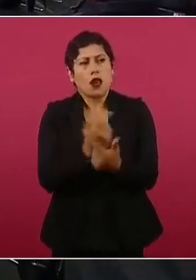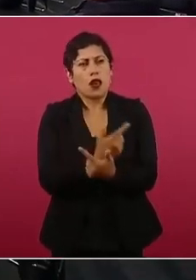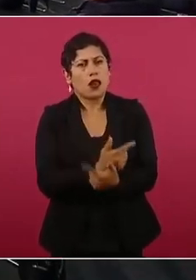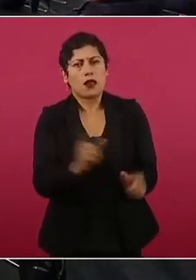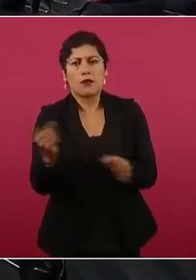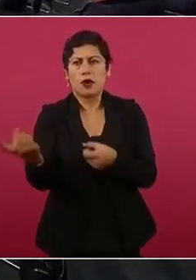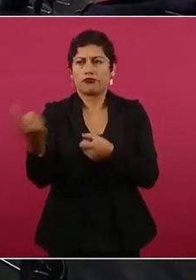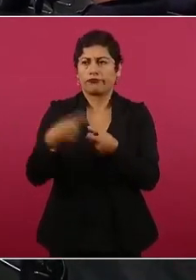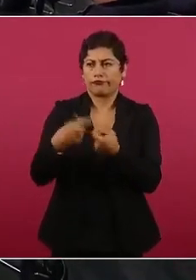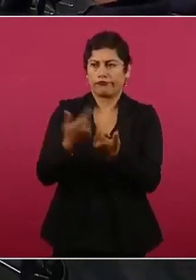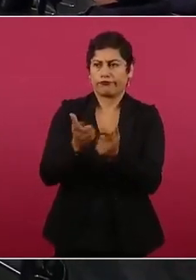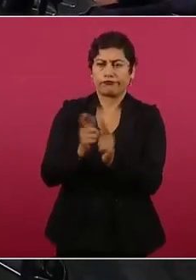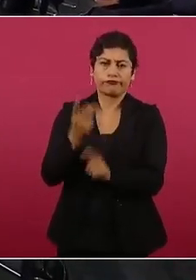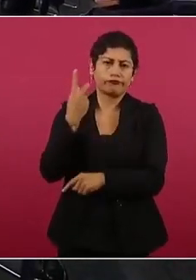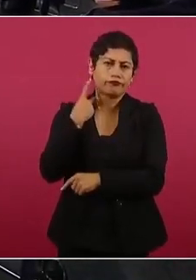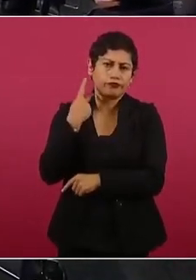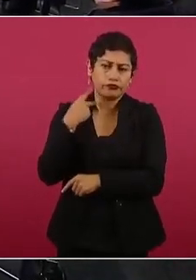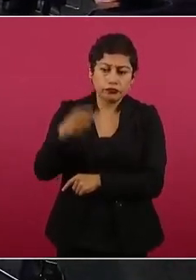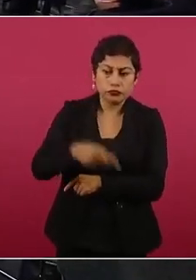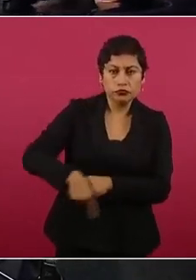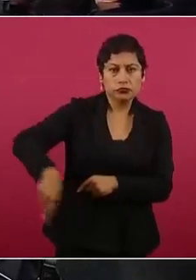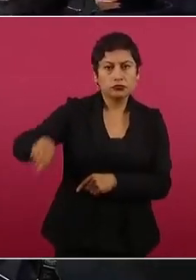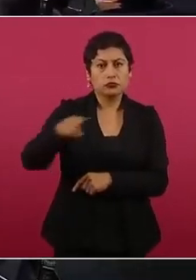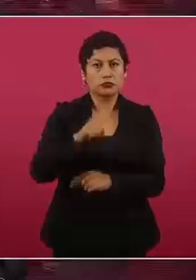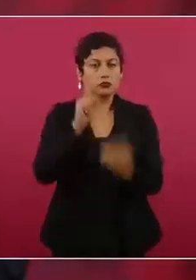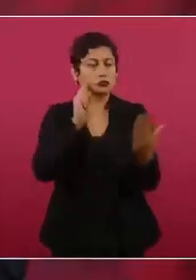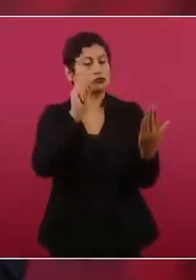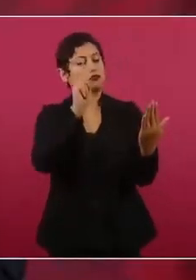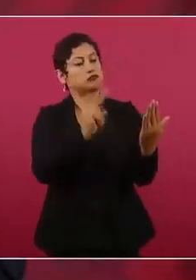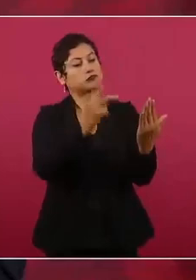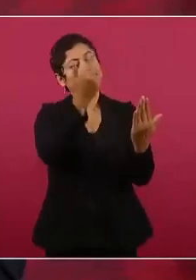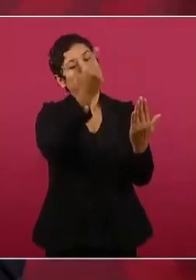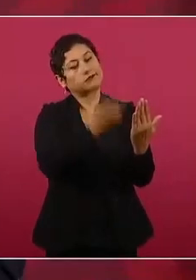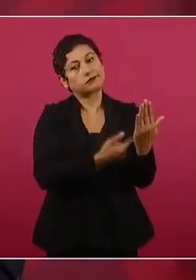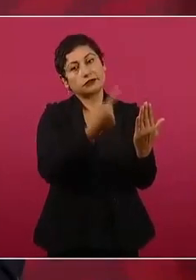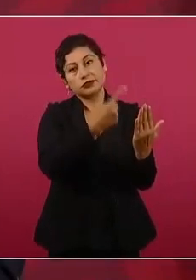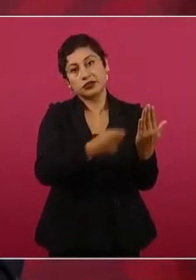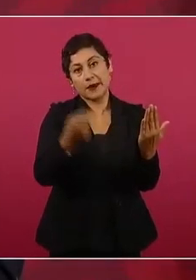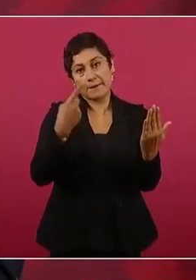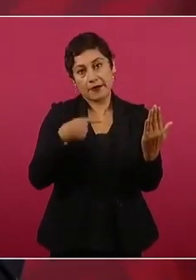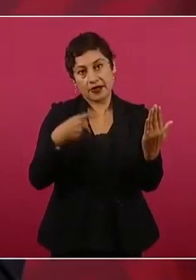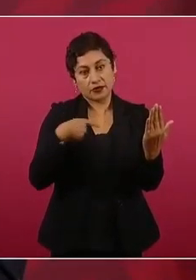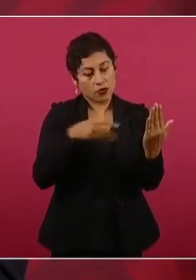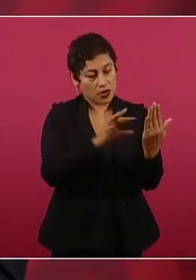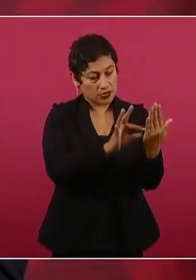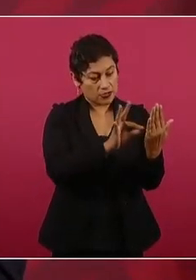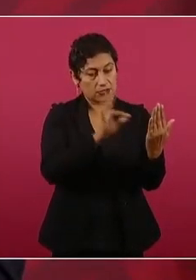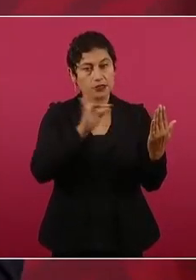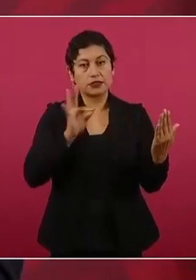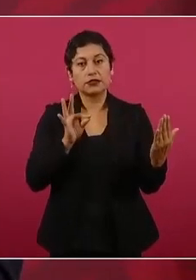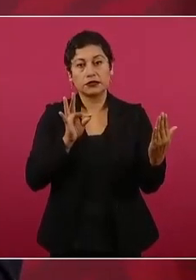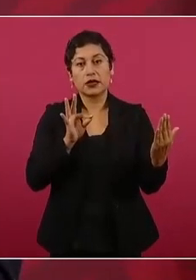va a votar, creo que a 10,